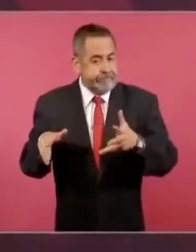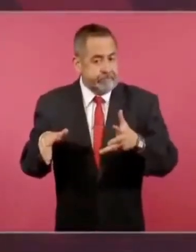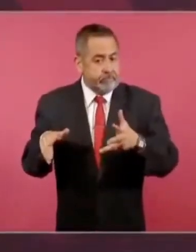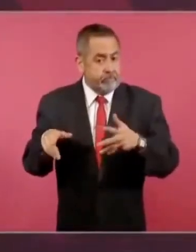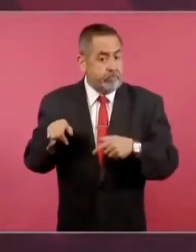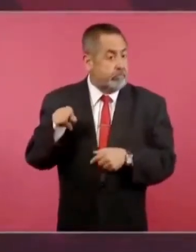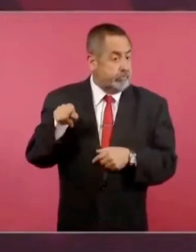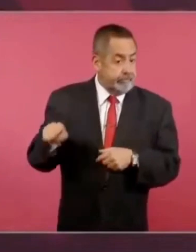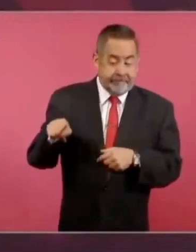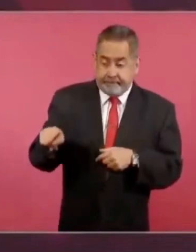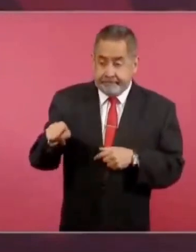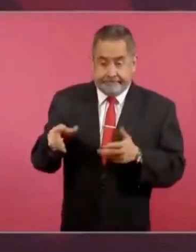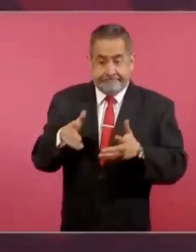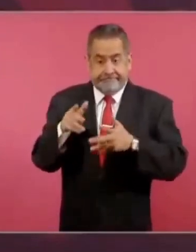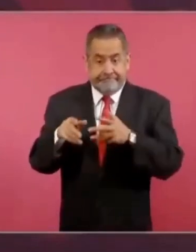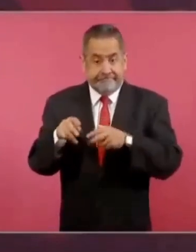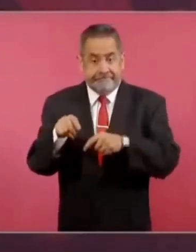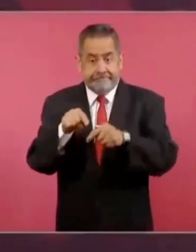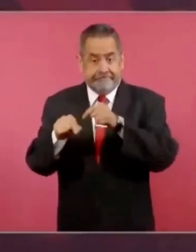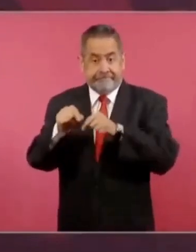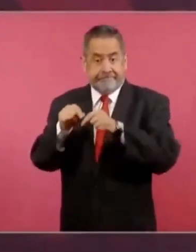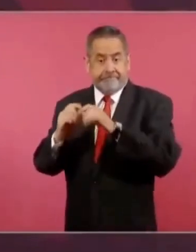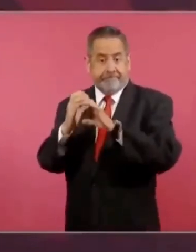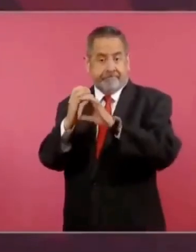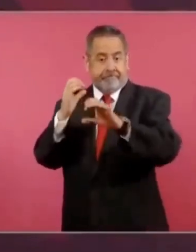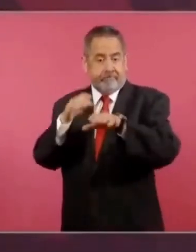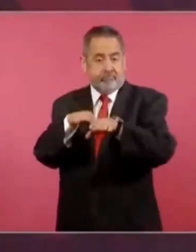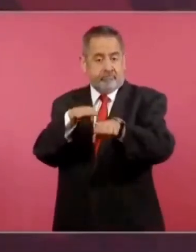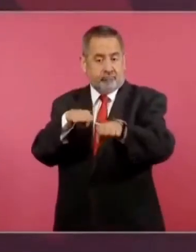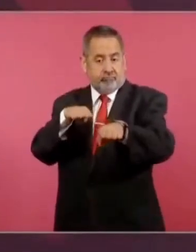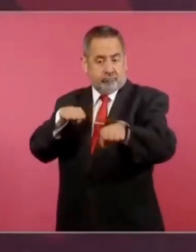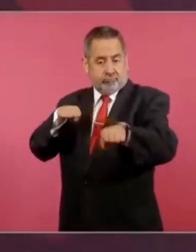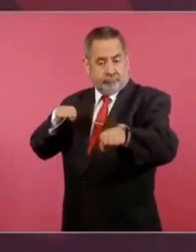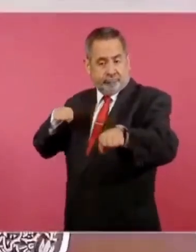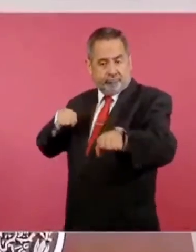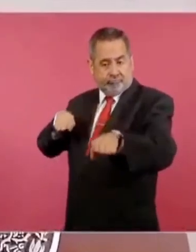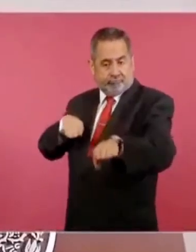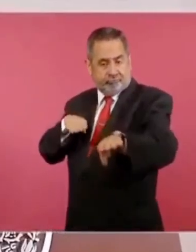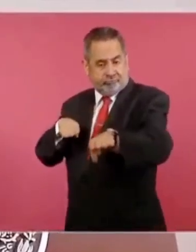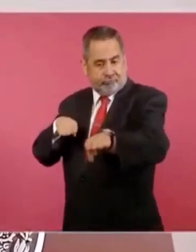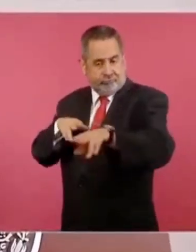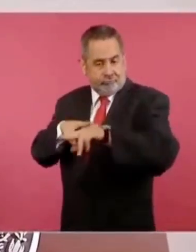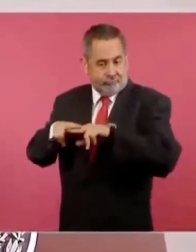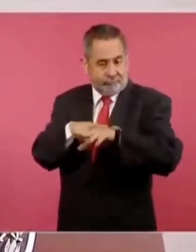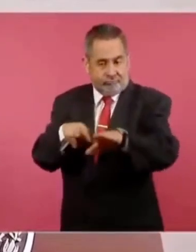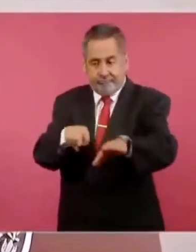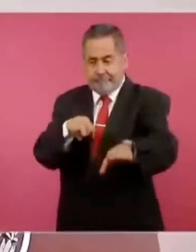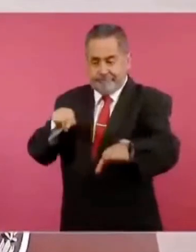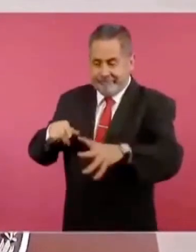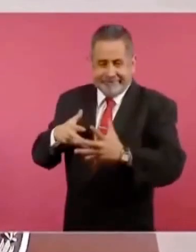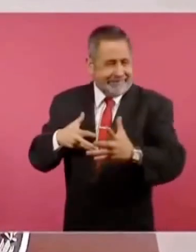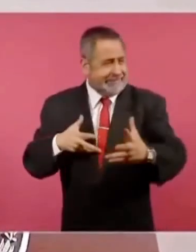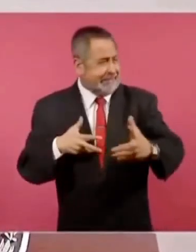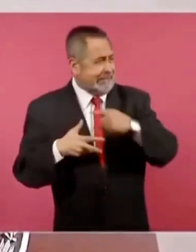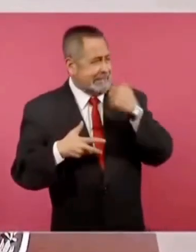vagón donde se dirige a las acciones y se suicida.